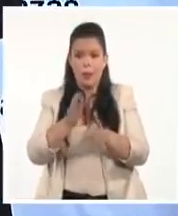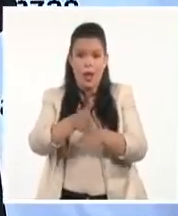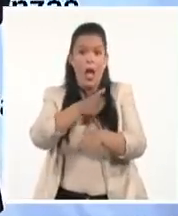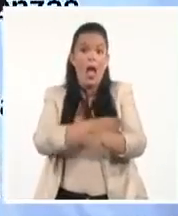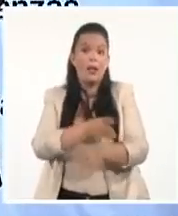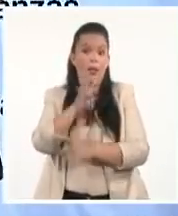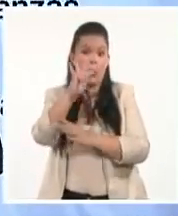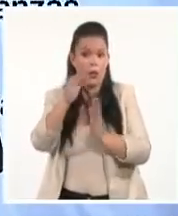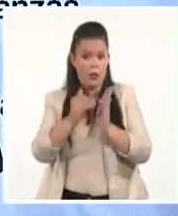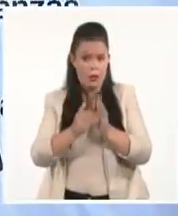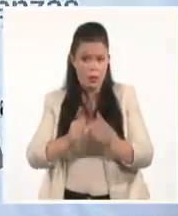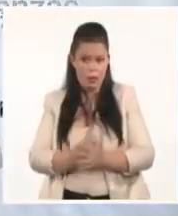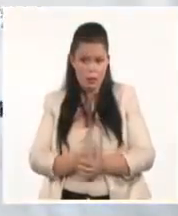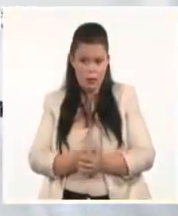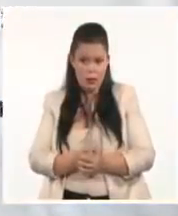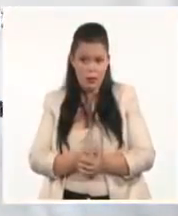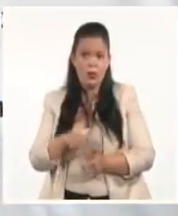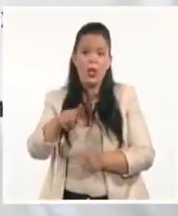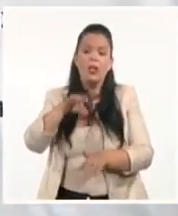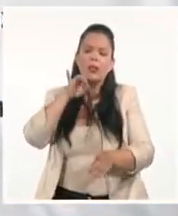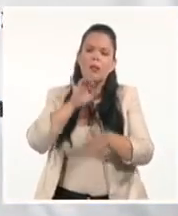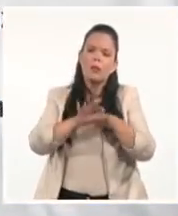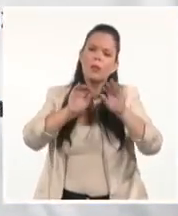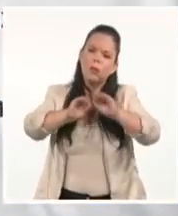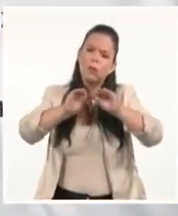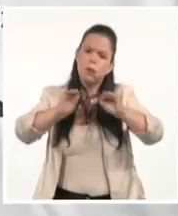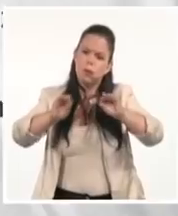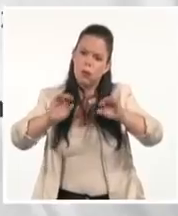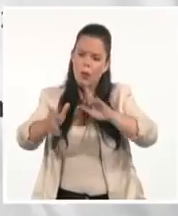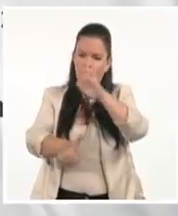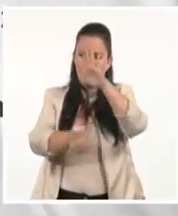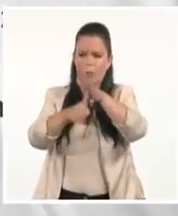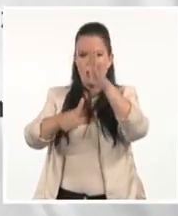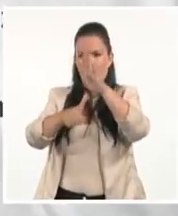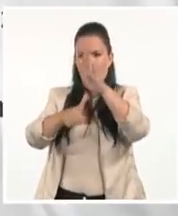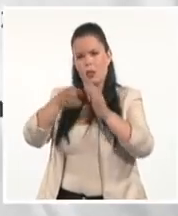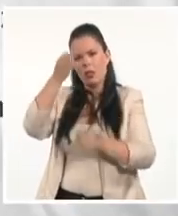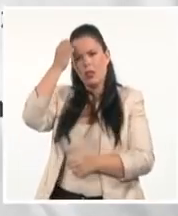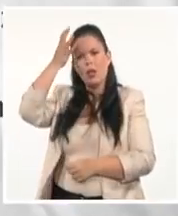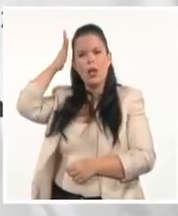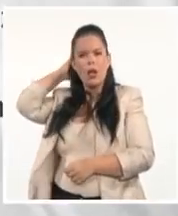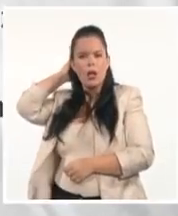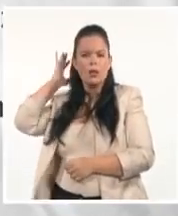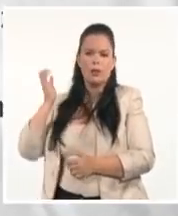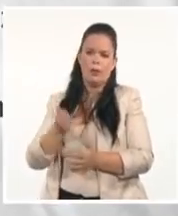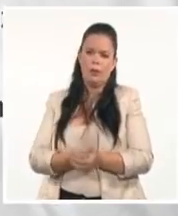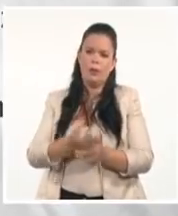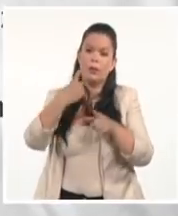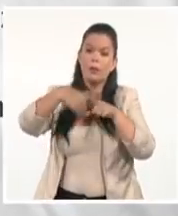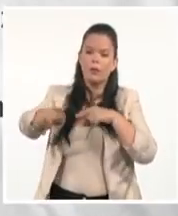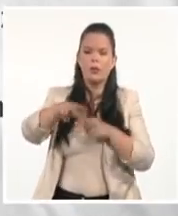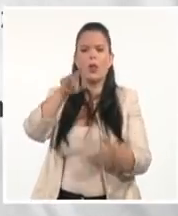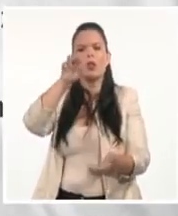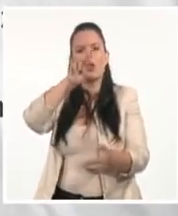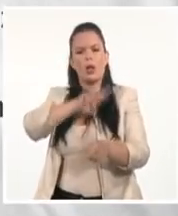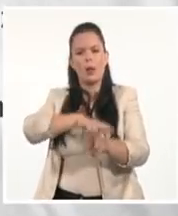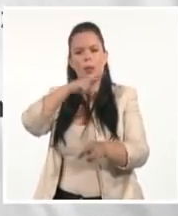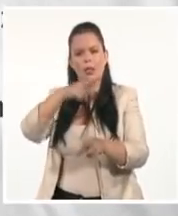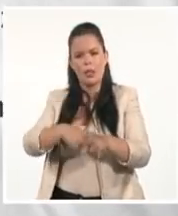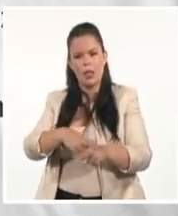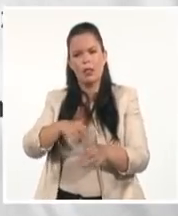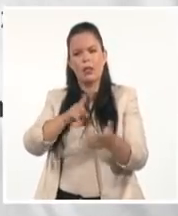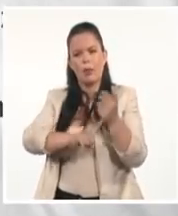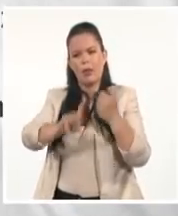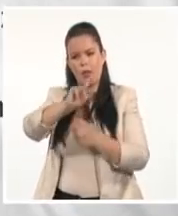secretario del partido y a la convocatoria a los revolucionarios de manera particular lo que ocurre en esta hora previa. Entre las 3 y las 4 de la tarde,